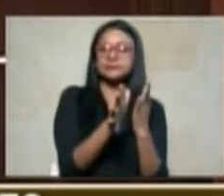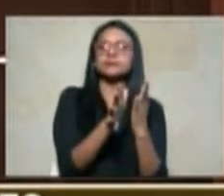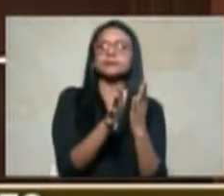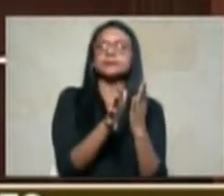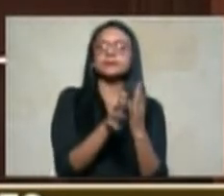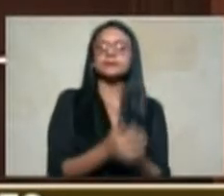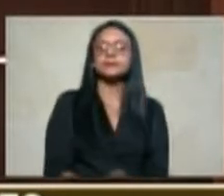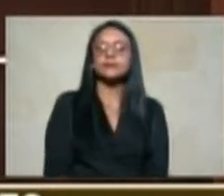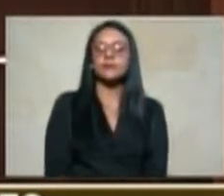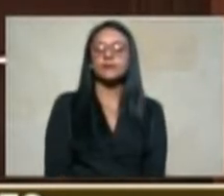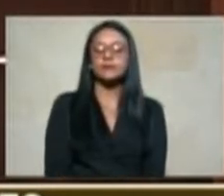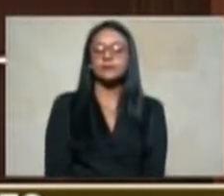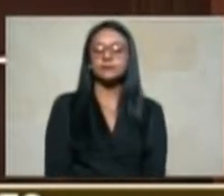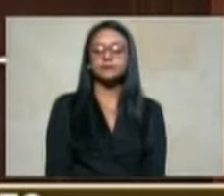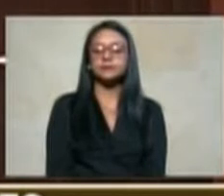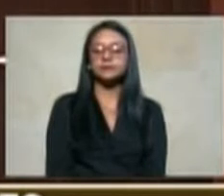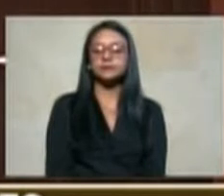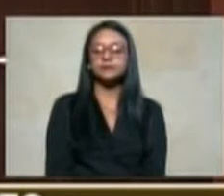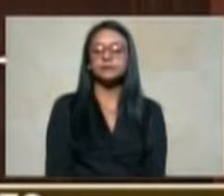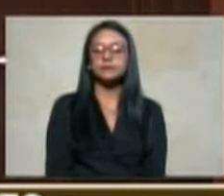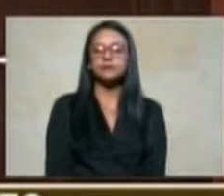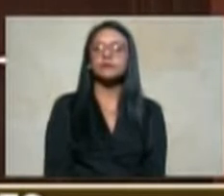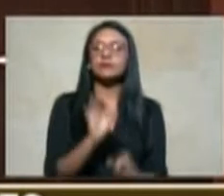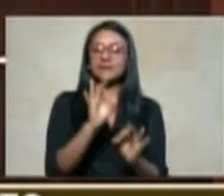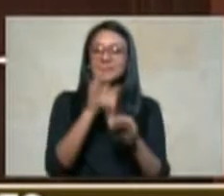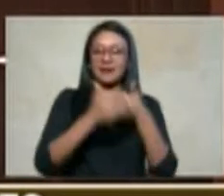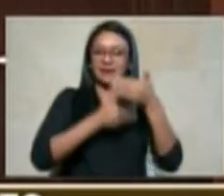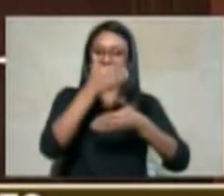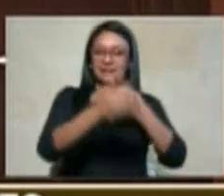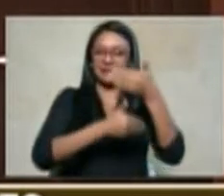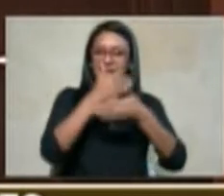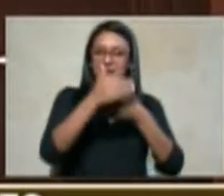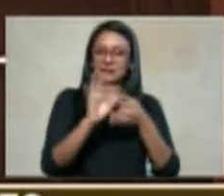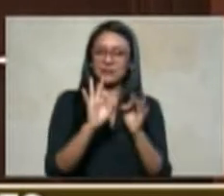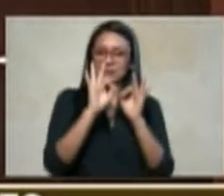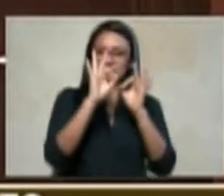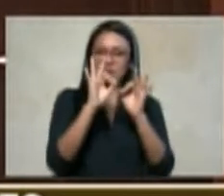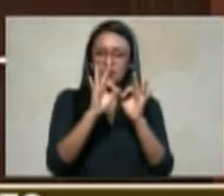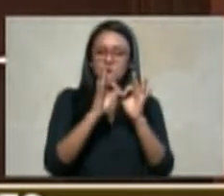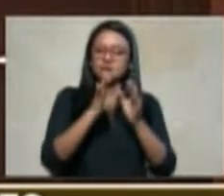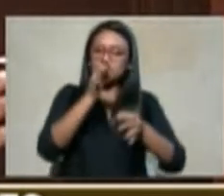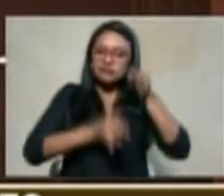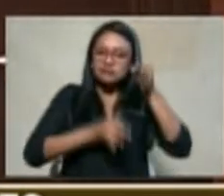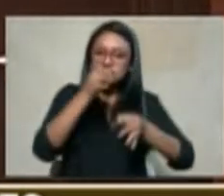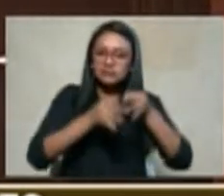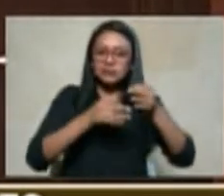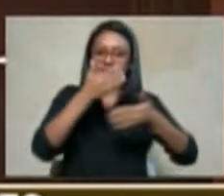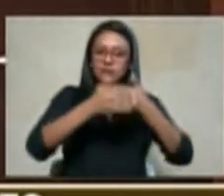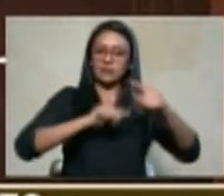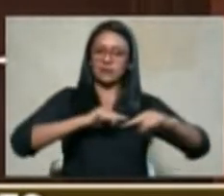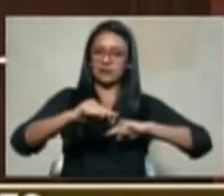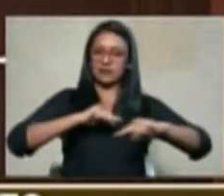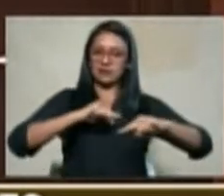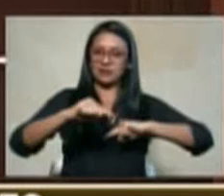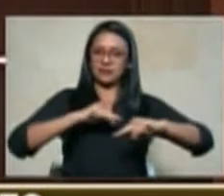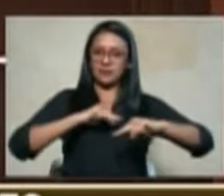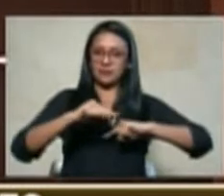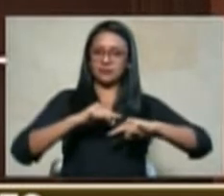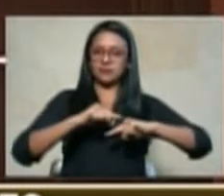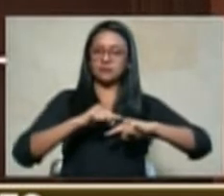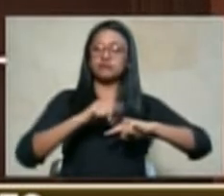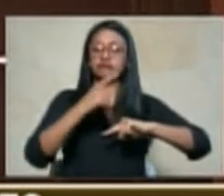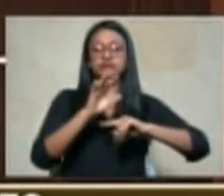las garantías del proceso en materia judicial y en materia administrativa vale la pena también recordar